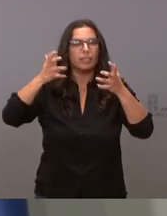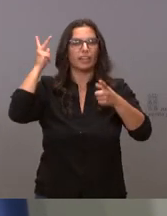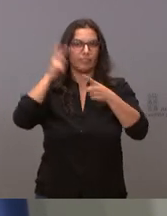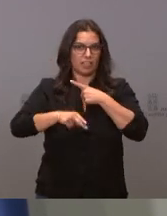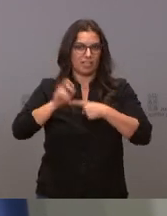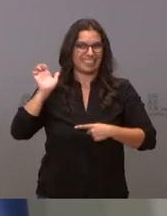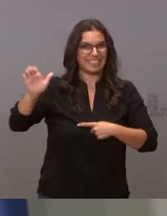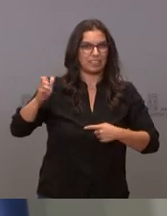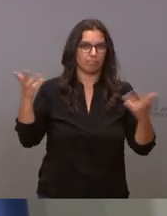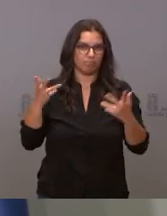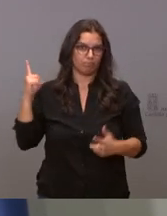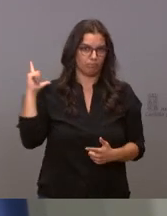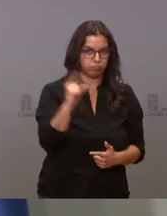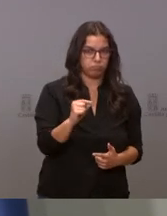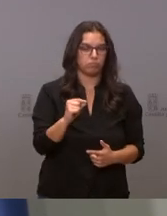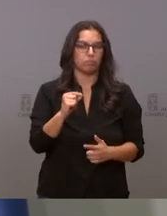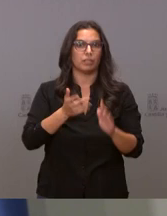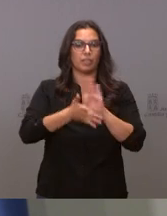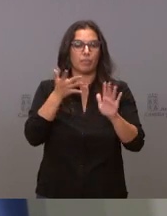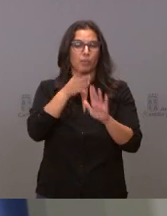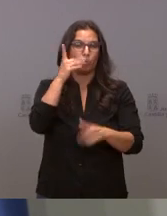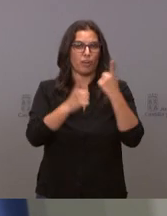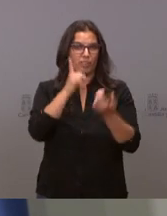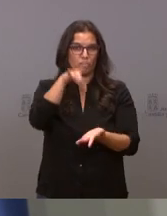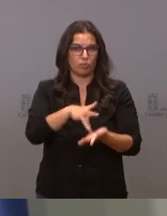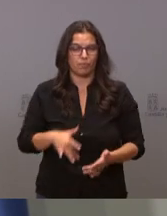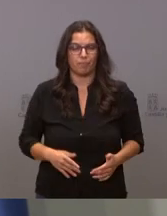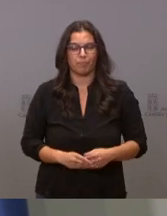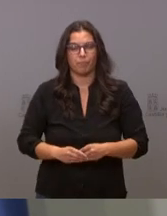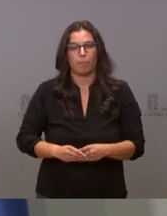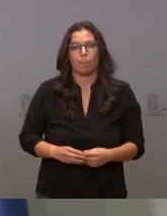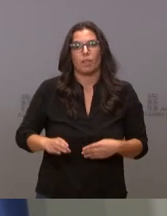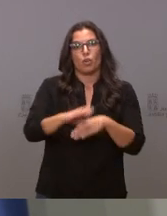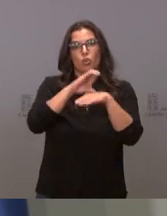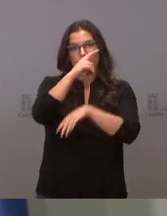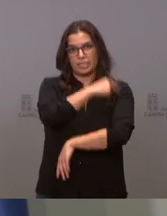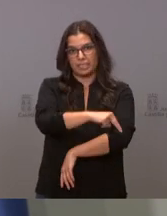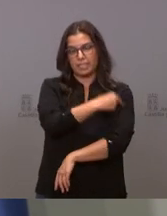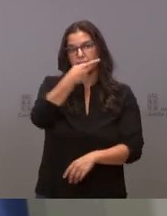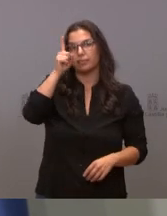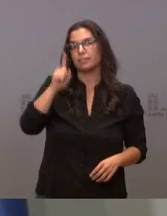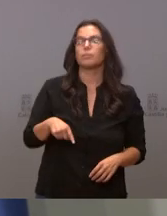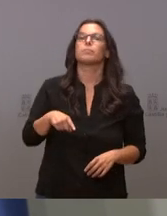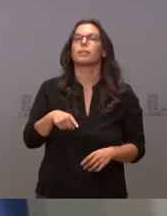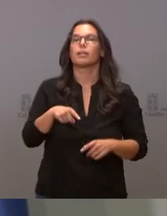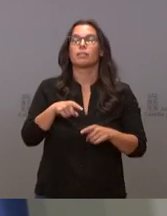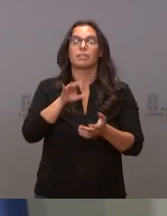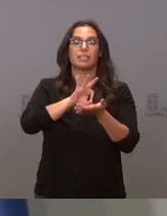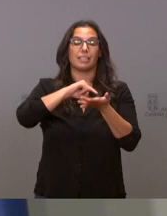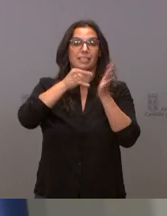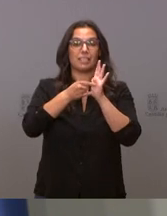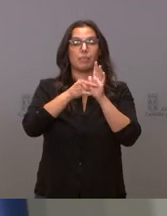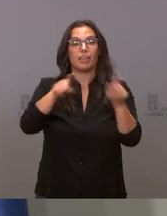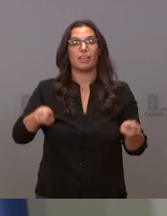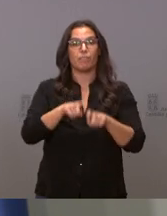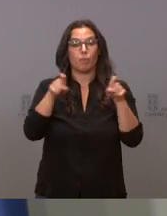ocasionalmente esto ocurre. La Consejería de Sanidad también amplía el sistema de información clínica de las unidades